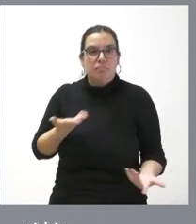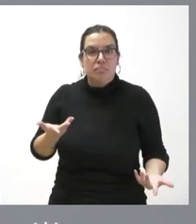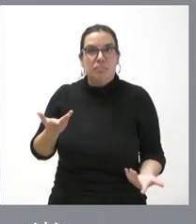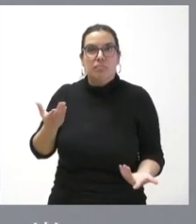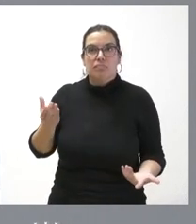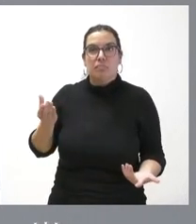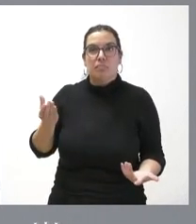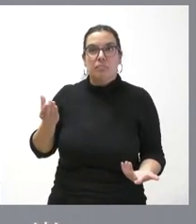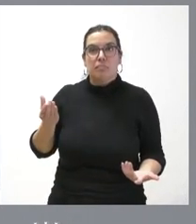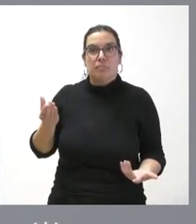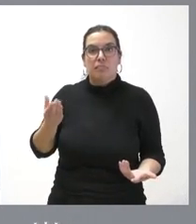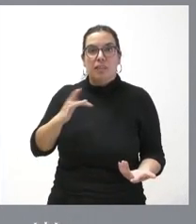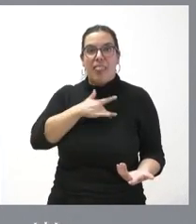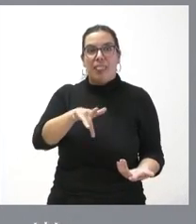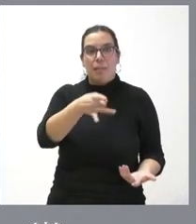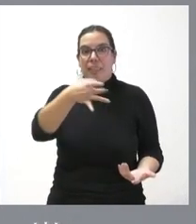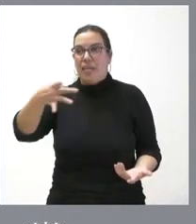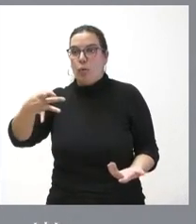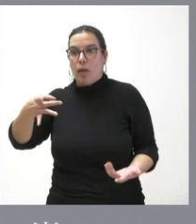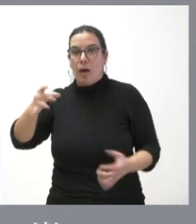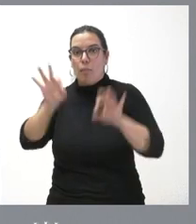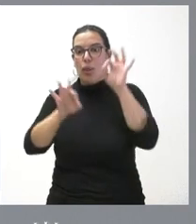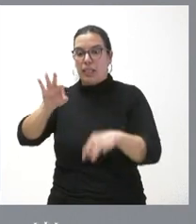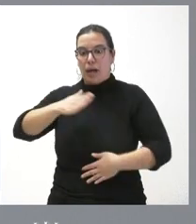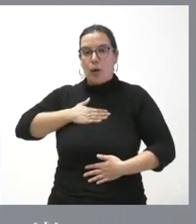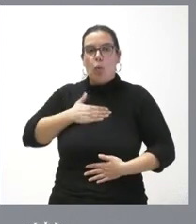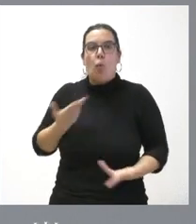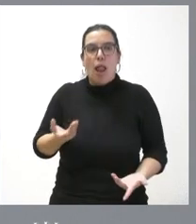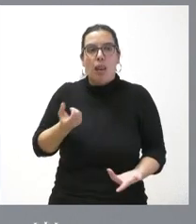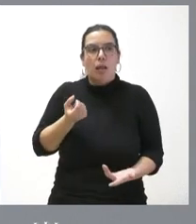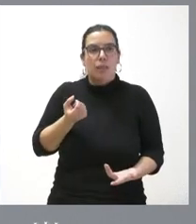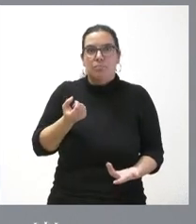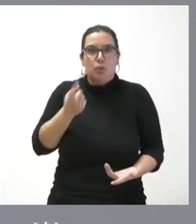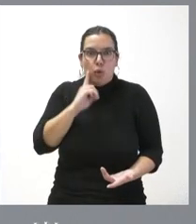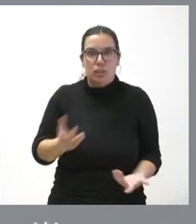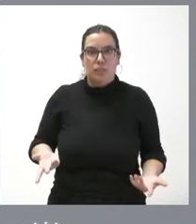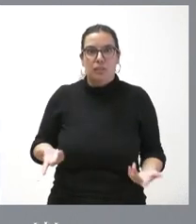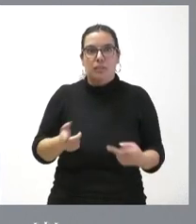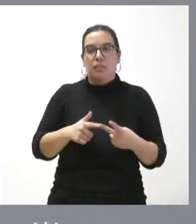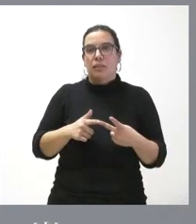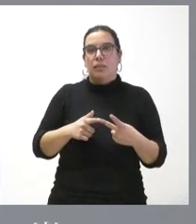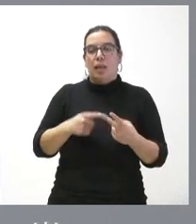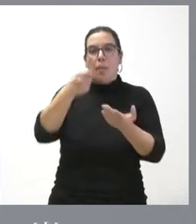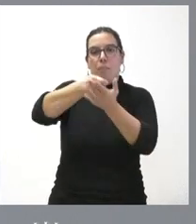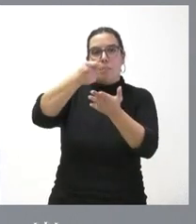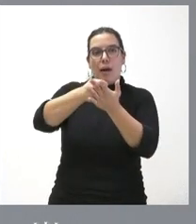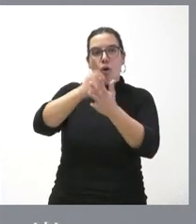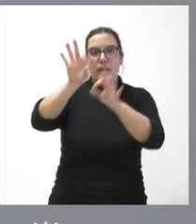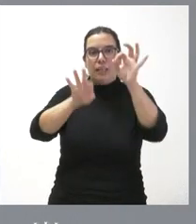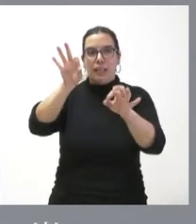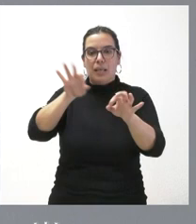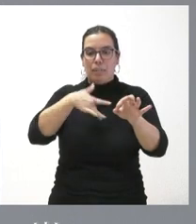de perdón de la deuda? ¿qué parte nos va a corresponder del perdón de pago de intereses?